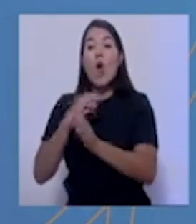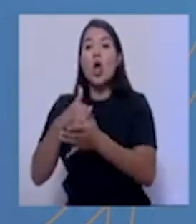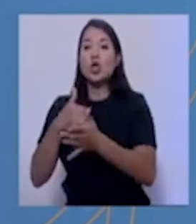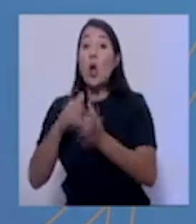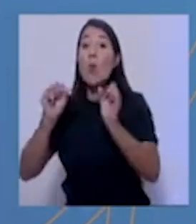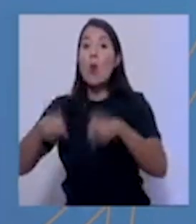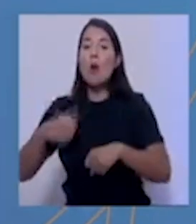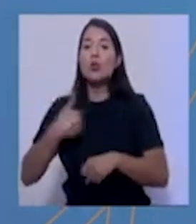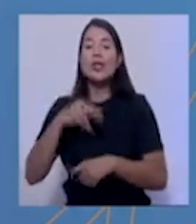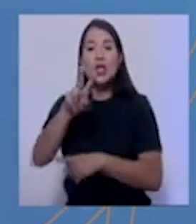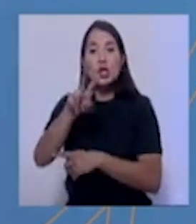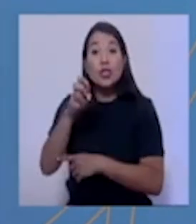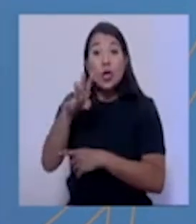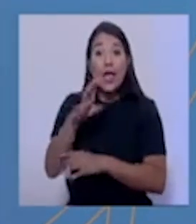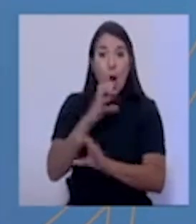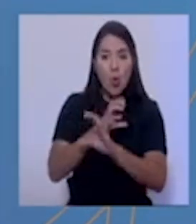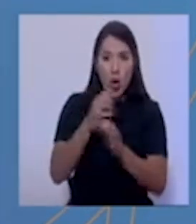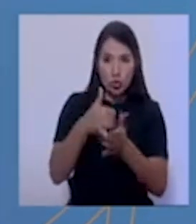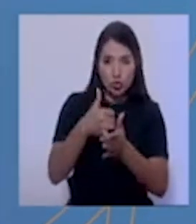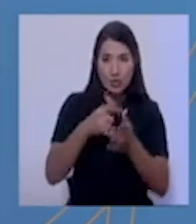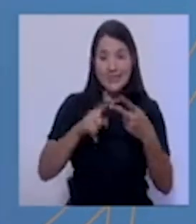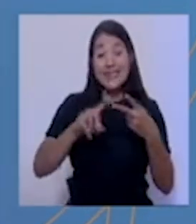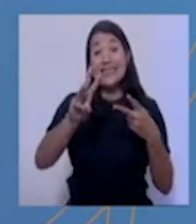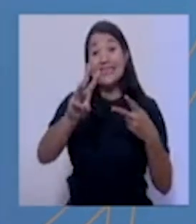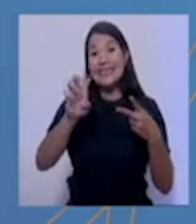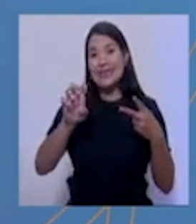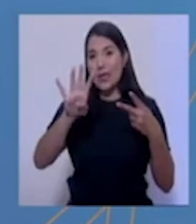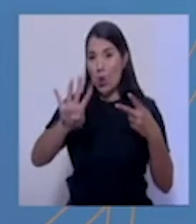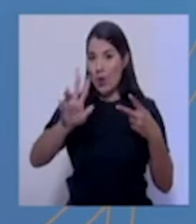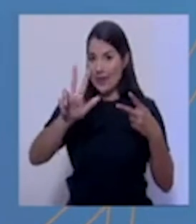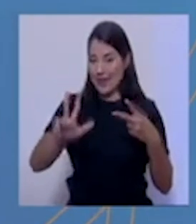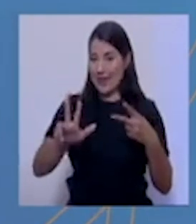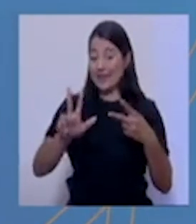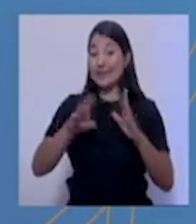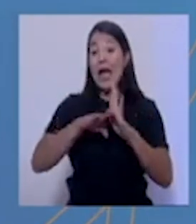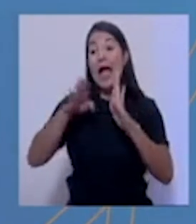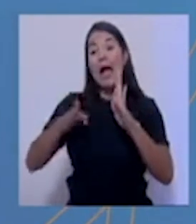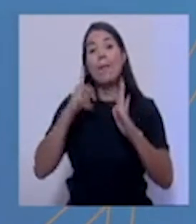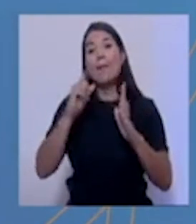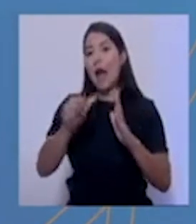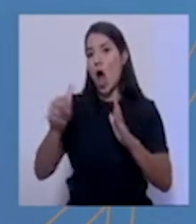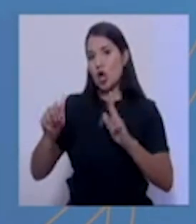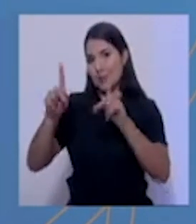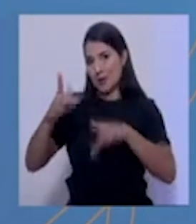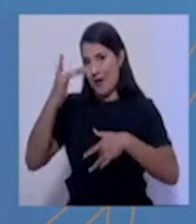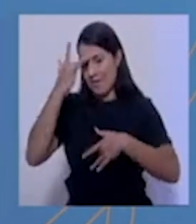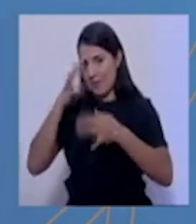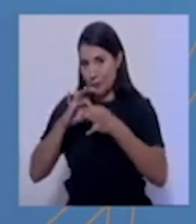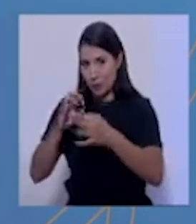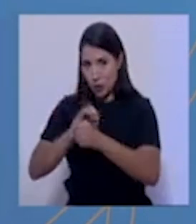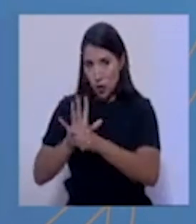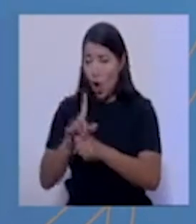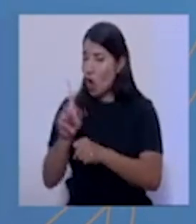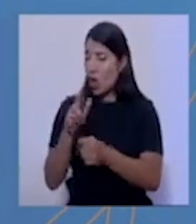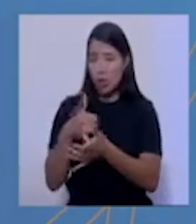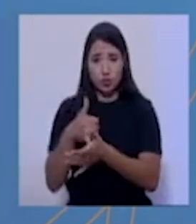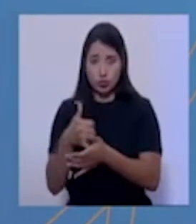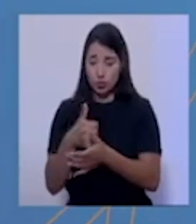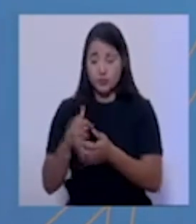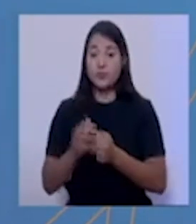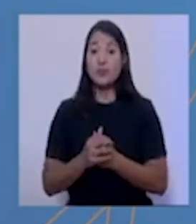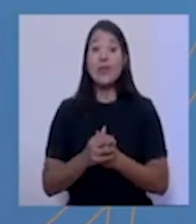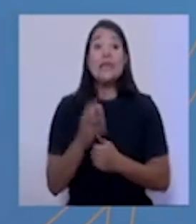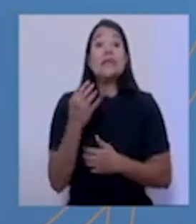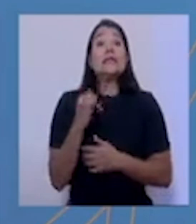643 camas disponibles para pacientes leves y moderados. Si la cantidad de pacientes sigue aumentando,